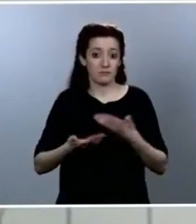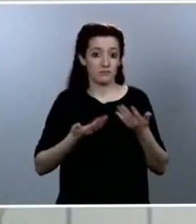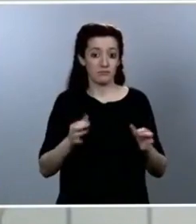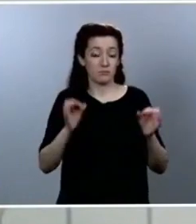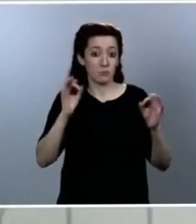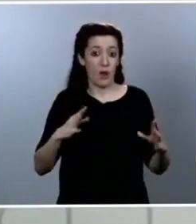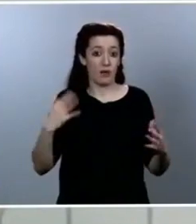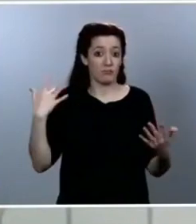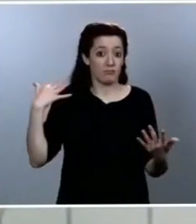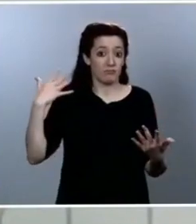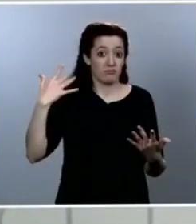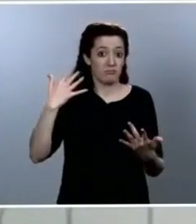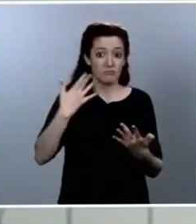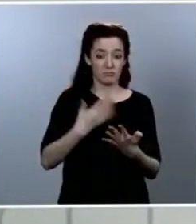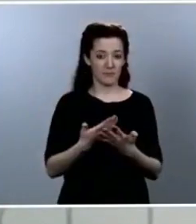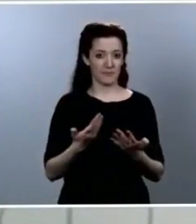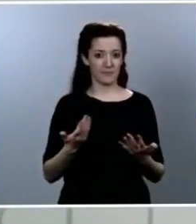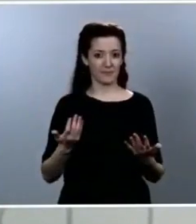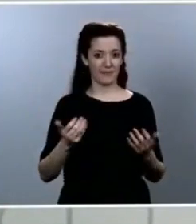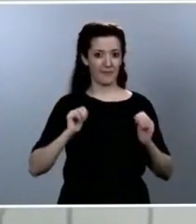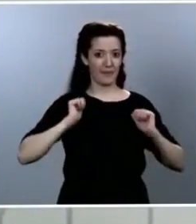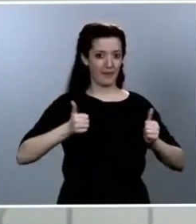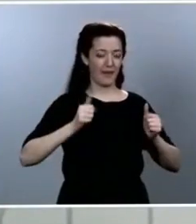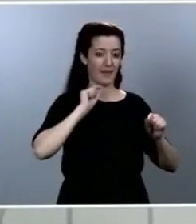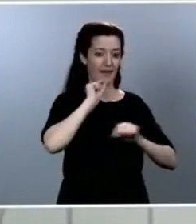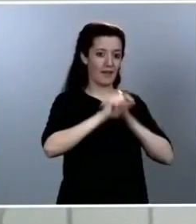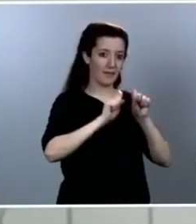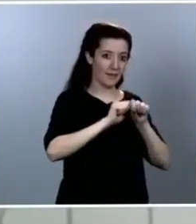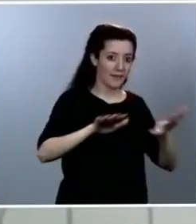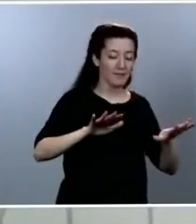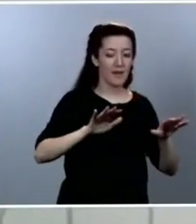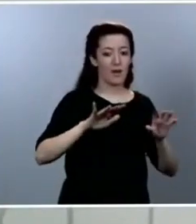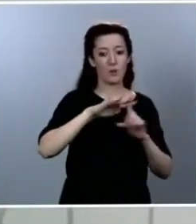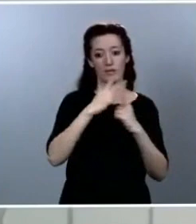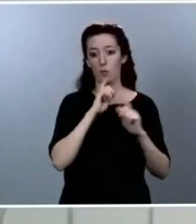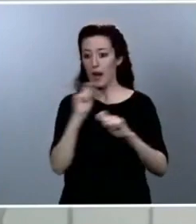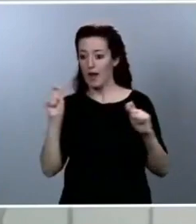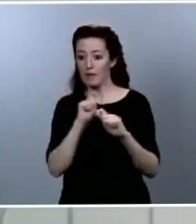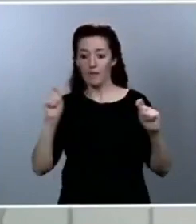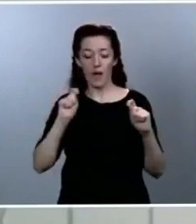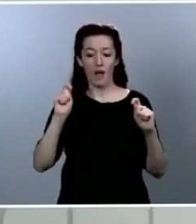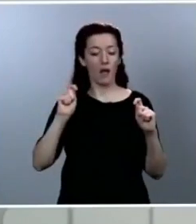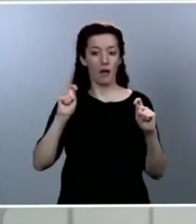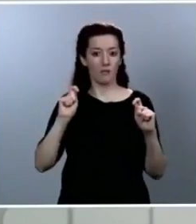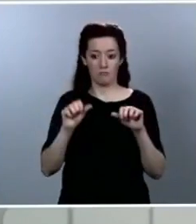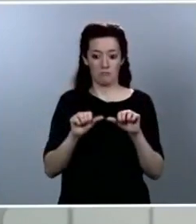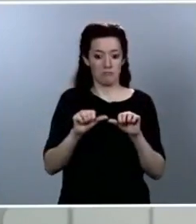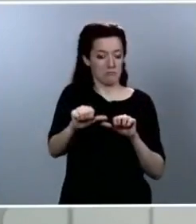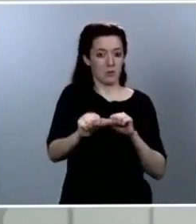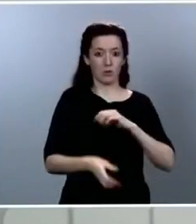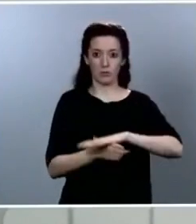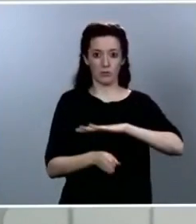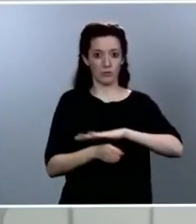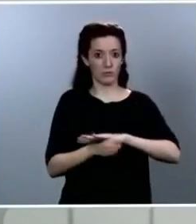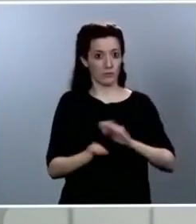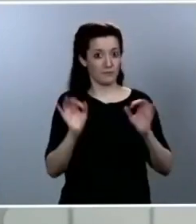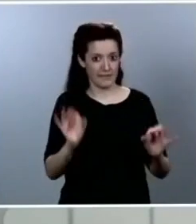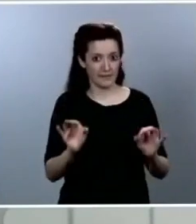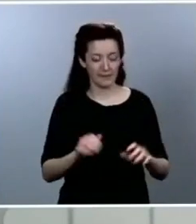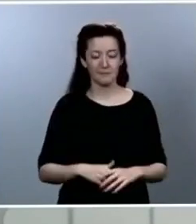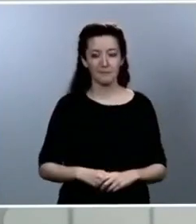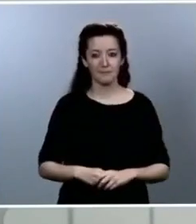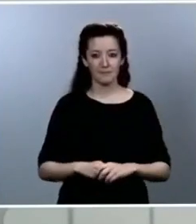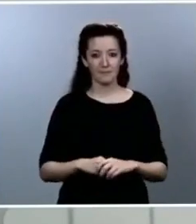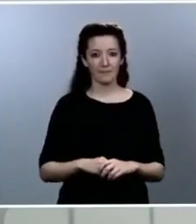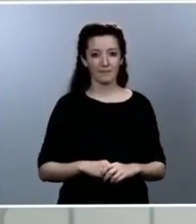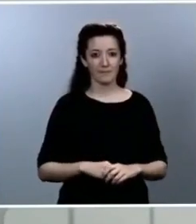y sobre todo desde el planteamiento del estado de alarma. Nos ha costado mucho llegar hasta aquí y por eso tenemos que actuar con